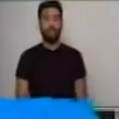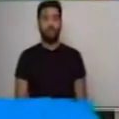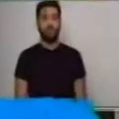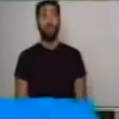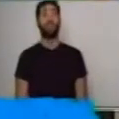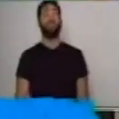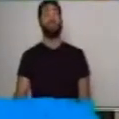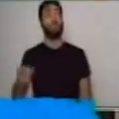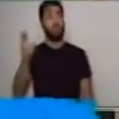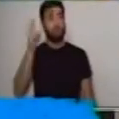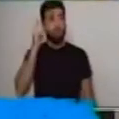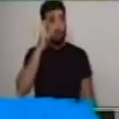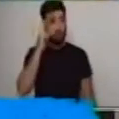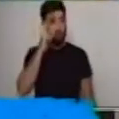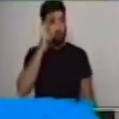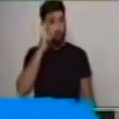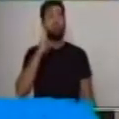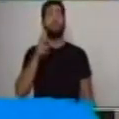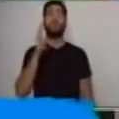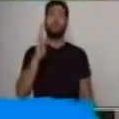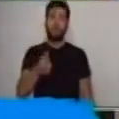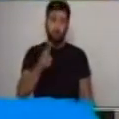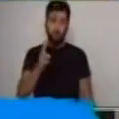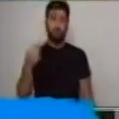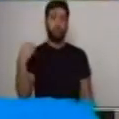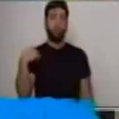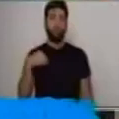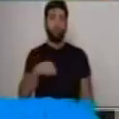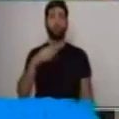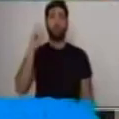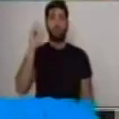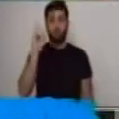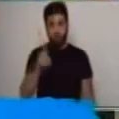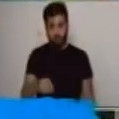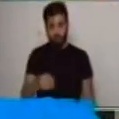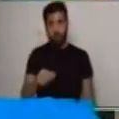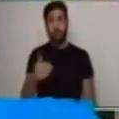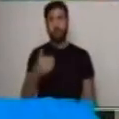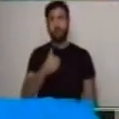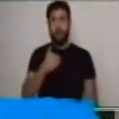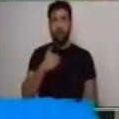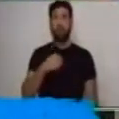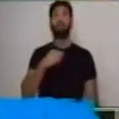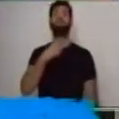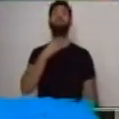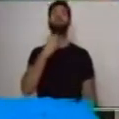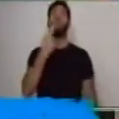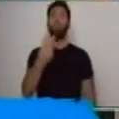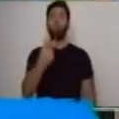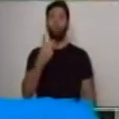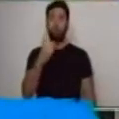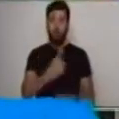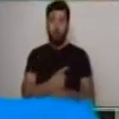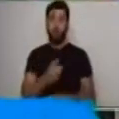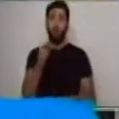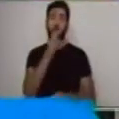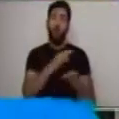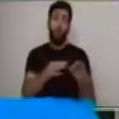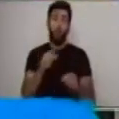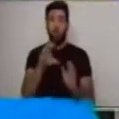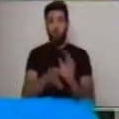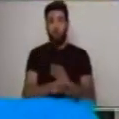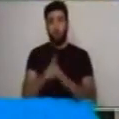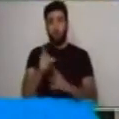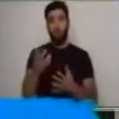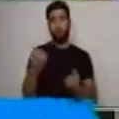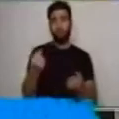Recuerda que siempre debemos tener un tono adecuado al leer las